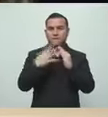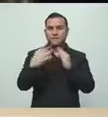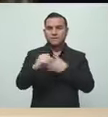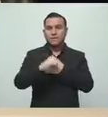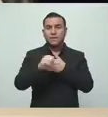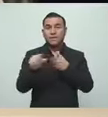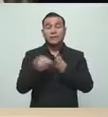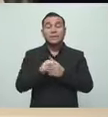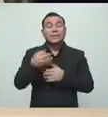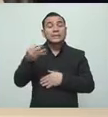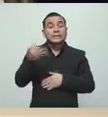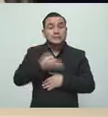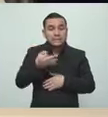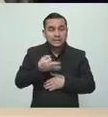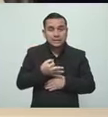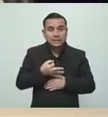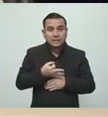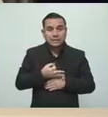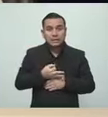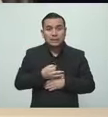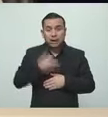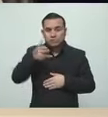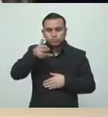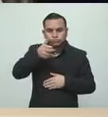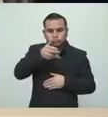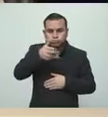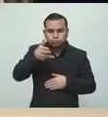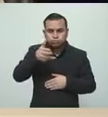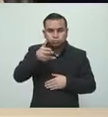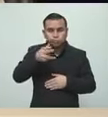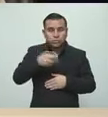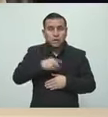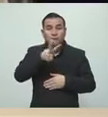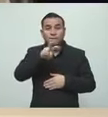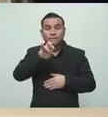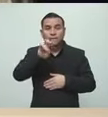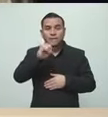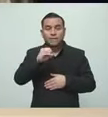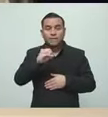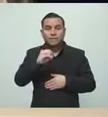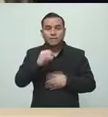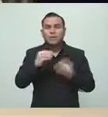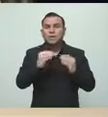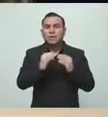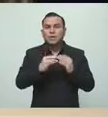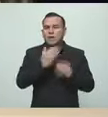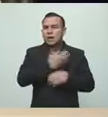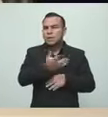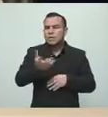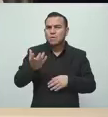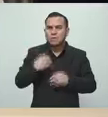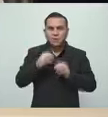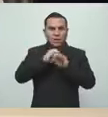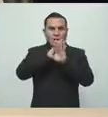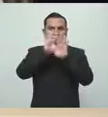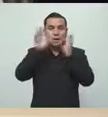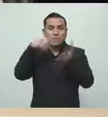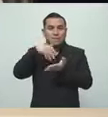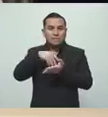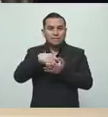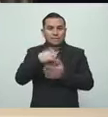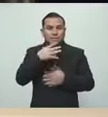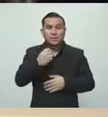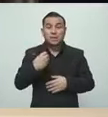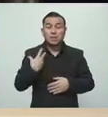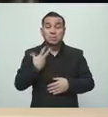necesitamos transmitir esto en vivo y la transcripción y etcétera, etcétera? Al final, obviamente